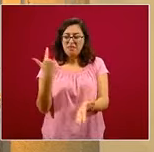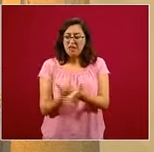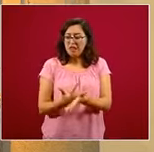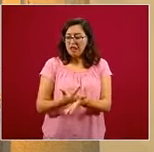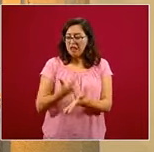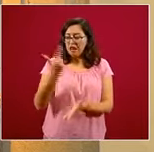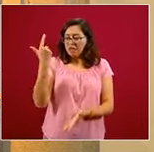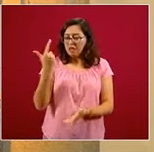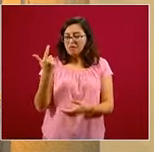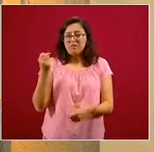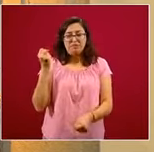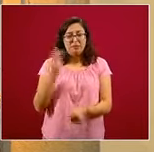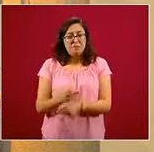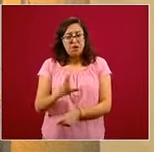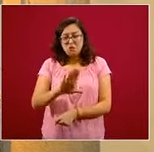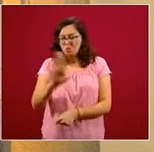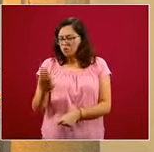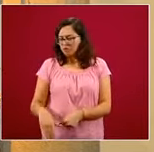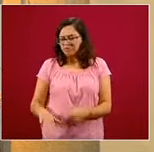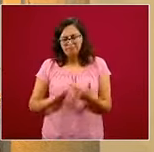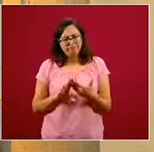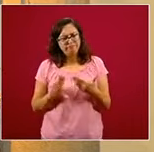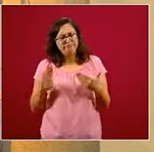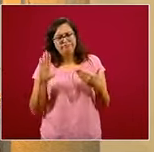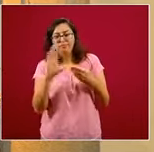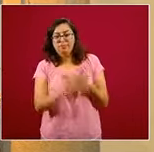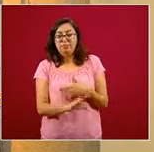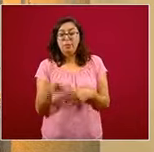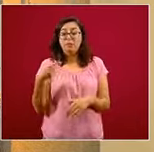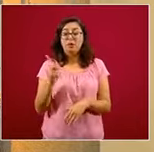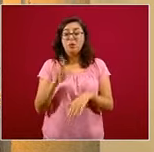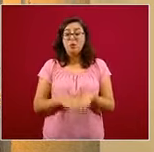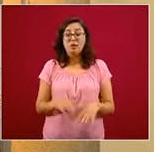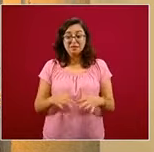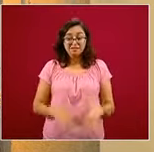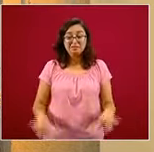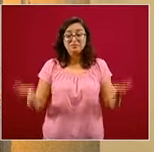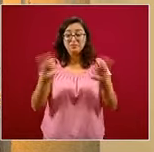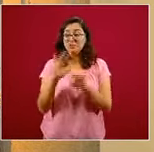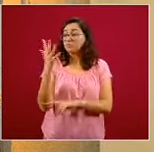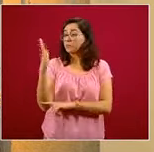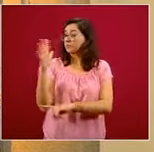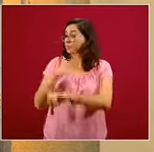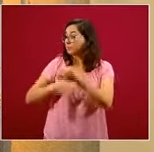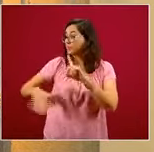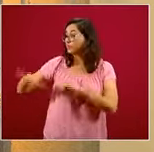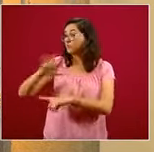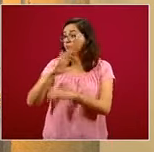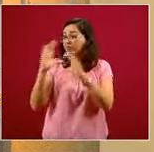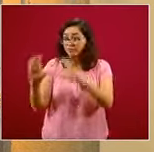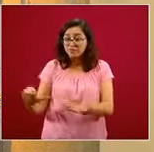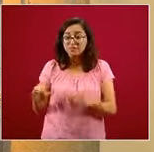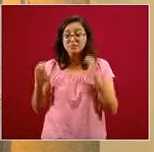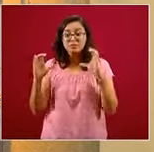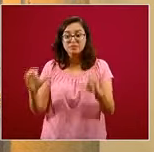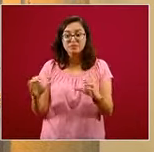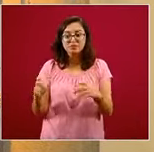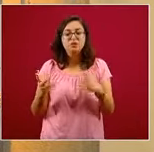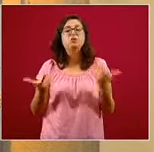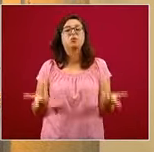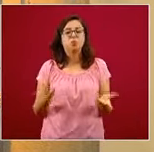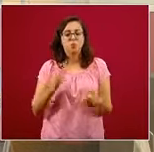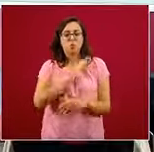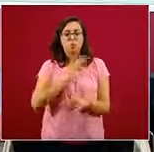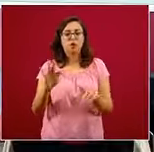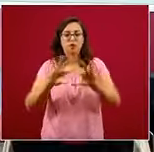muerte prematura, pero que además proteja al ambiente, lo que proponemos es este paquete